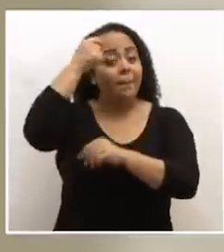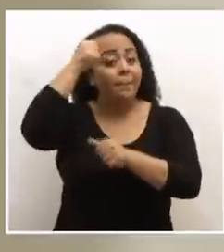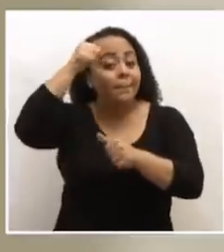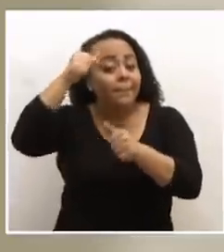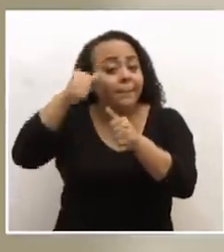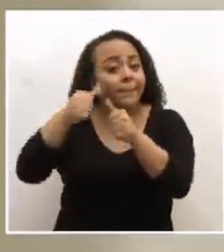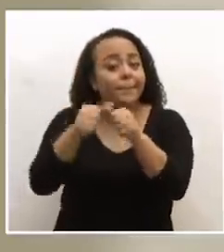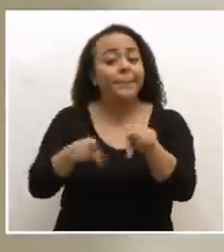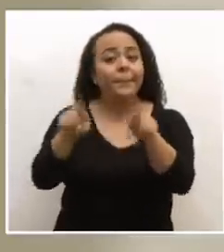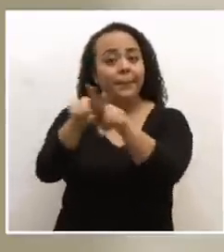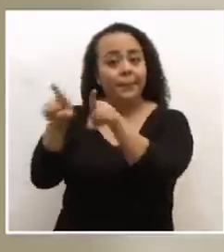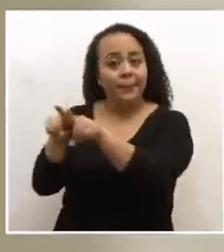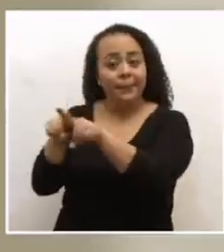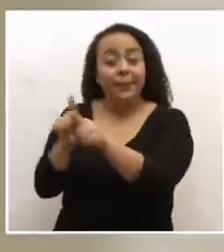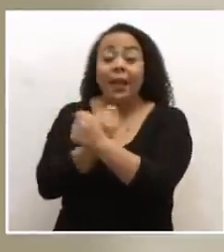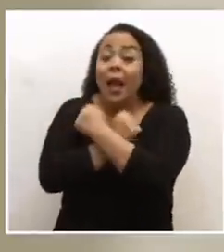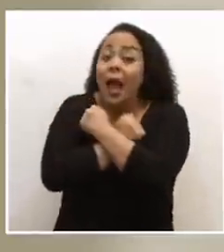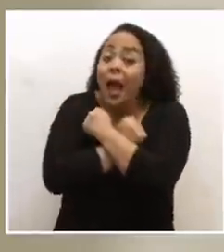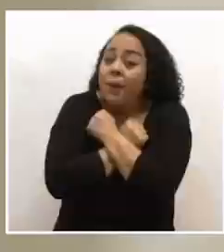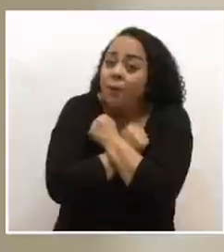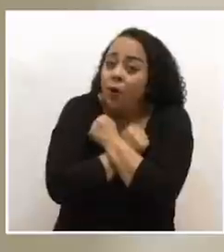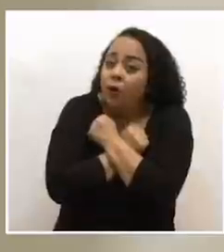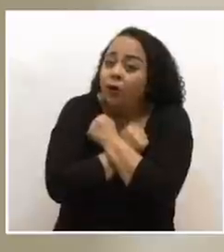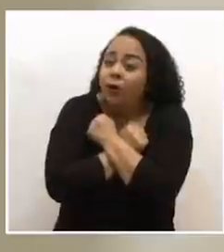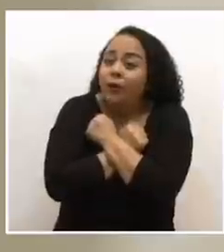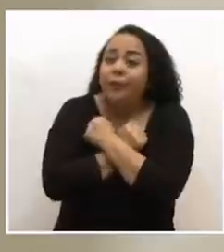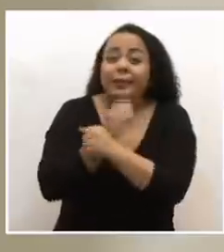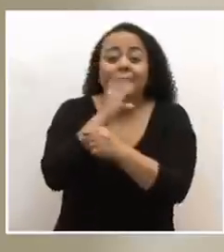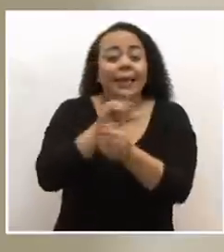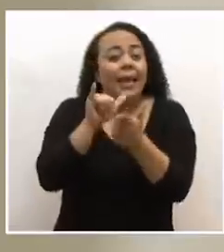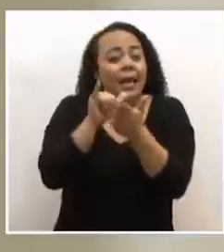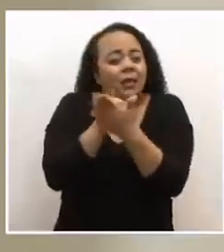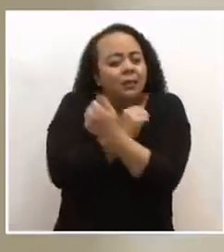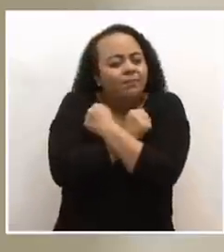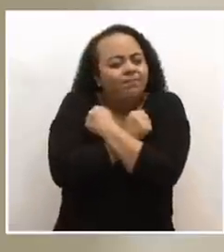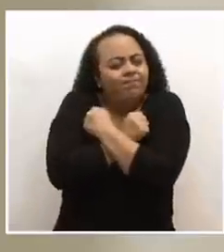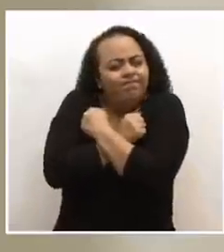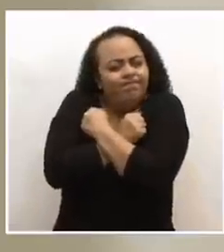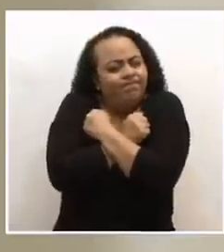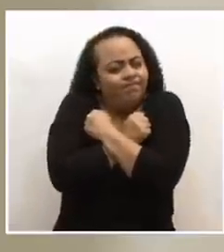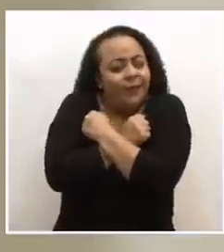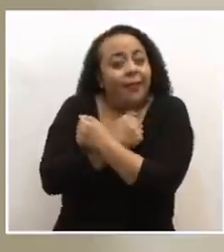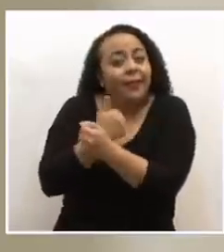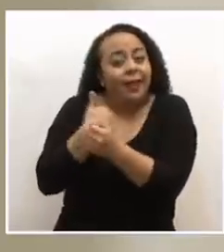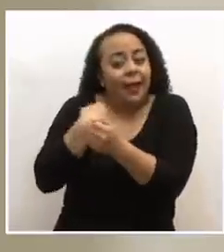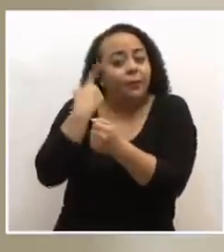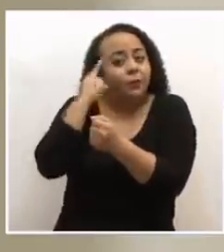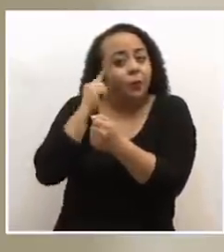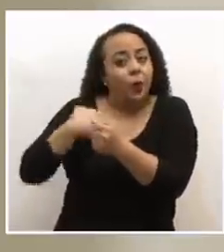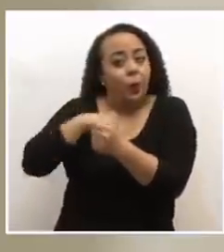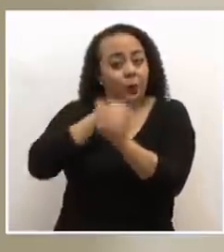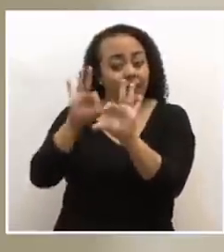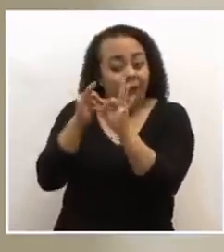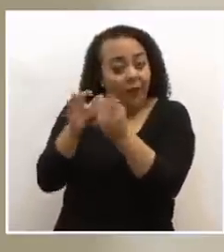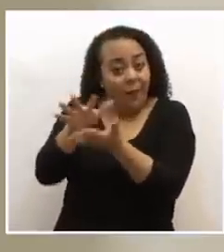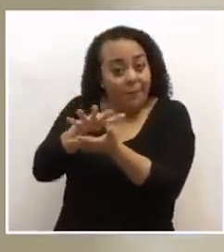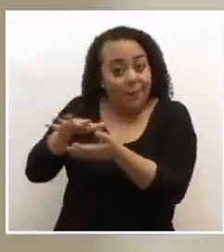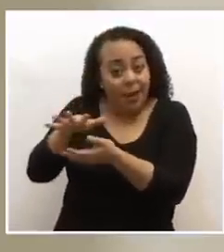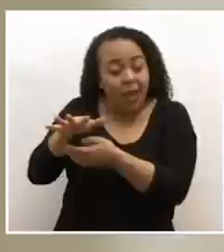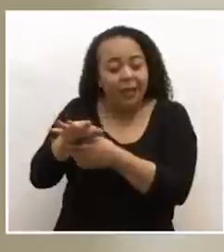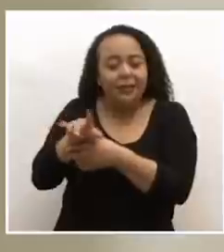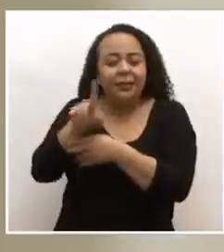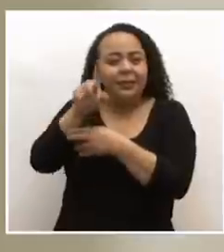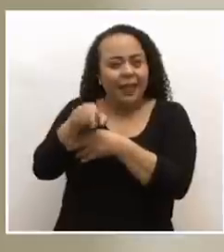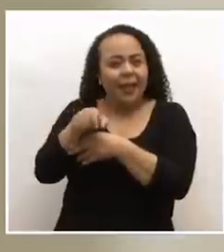que el amor y que ese aprecio y cariño que tenemos por nuestros seres queridos tiene que llevarnos